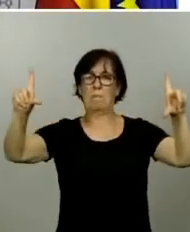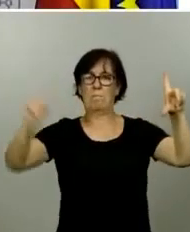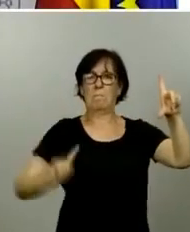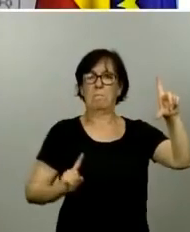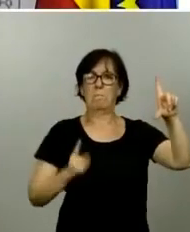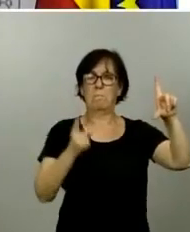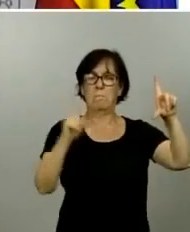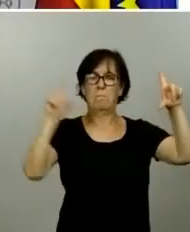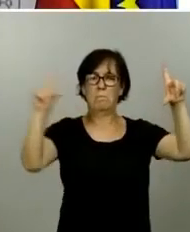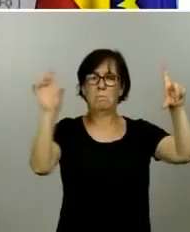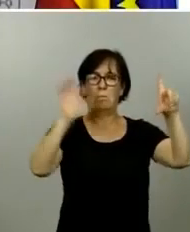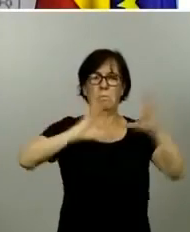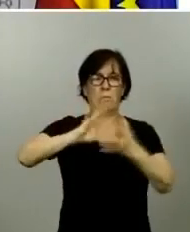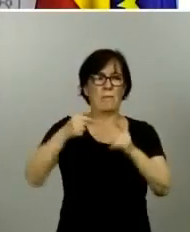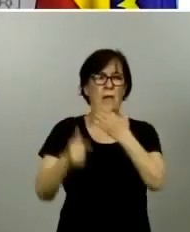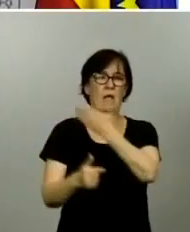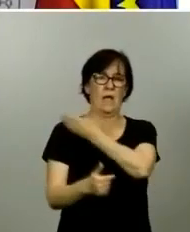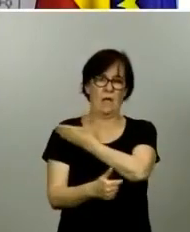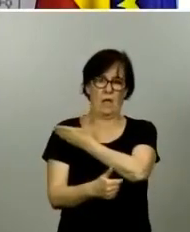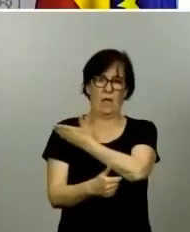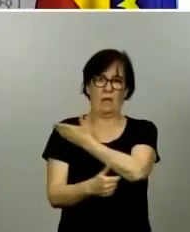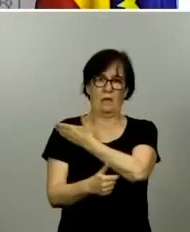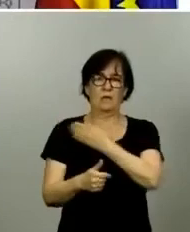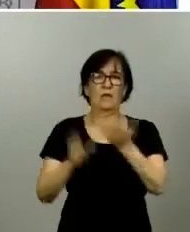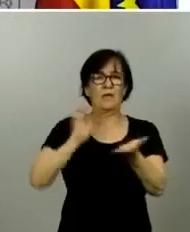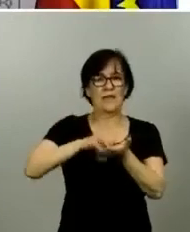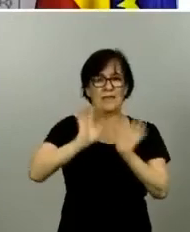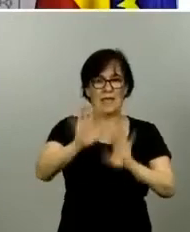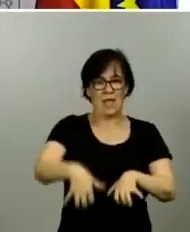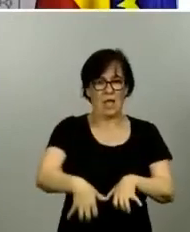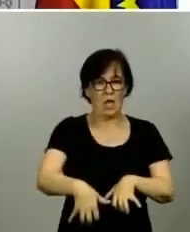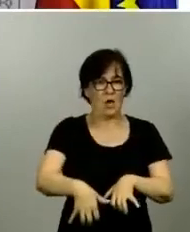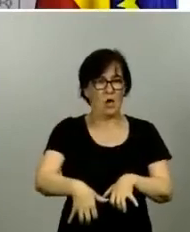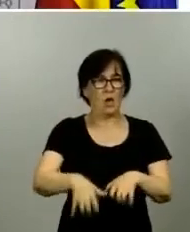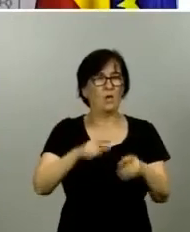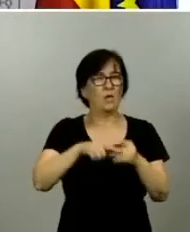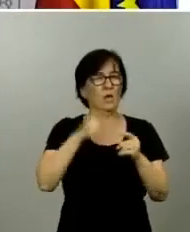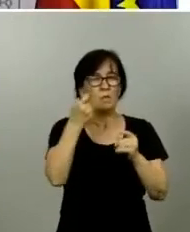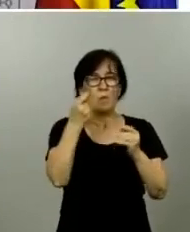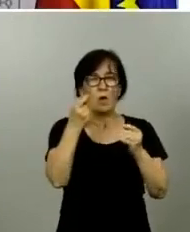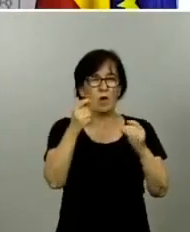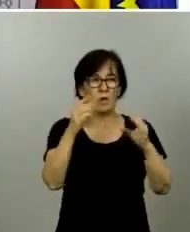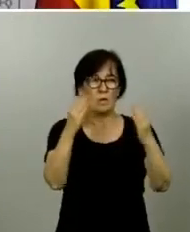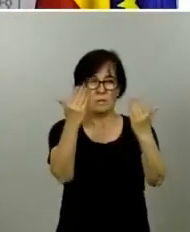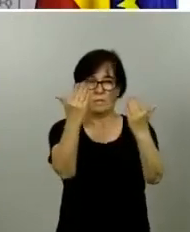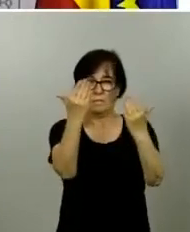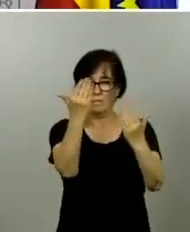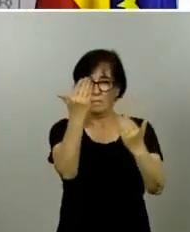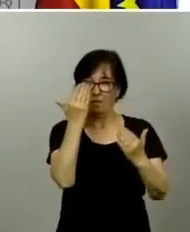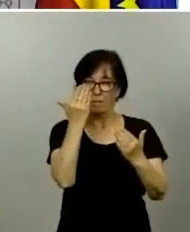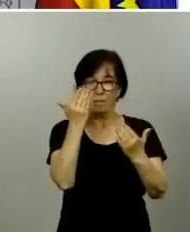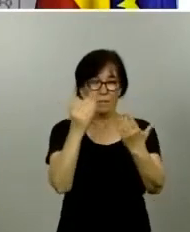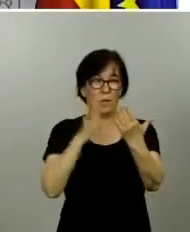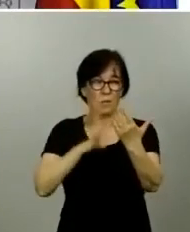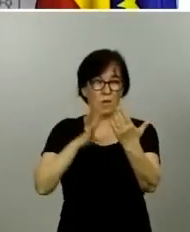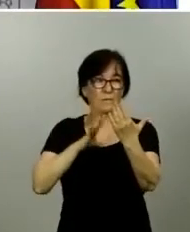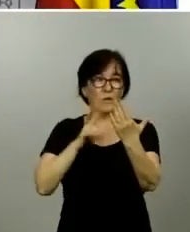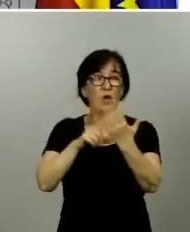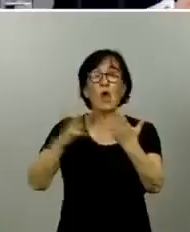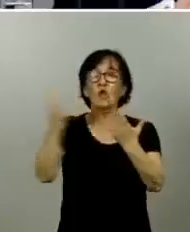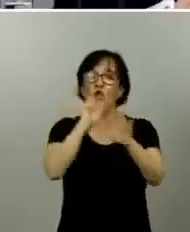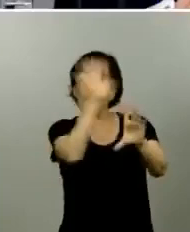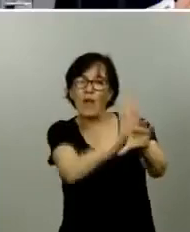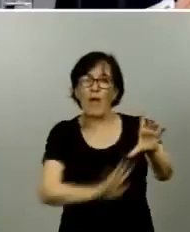aquí. En Castilla y León, si nos podemos acercar un poquito a Castilla y León, vemos que todo Castilla y León